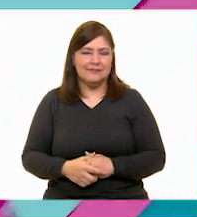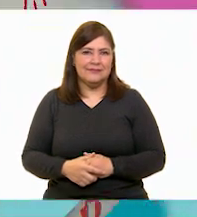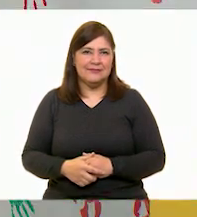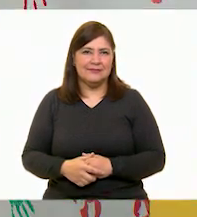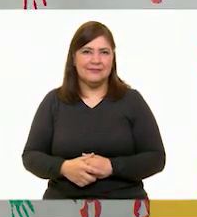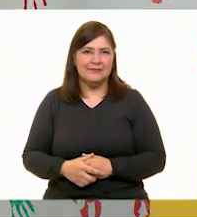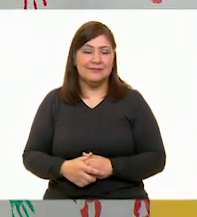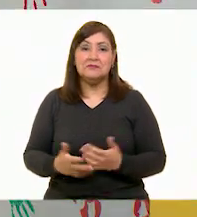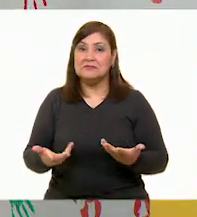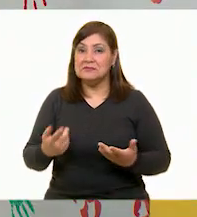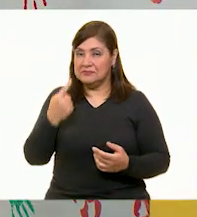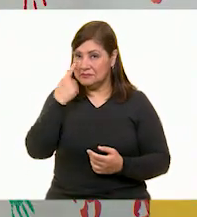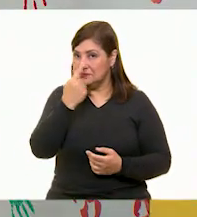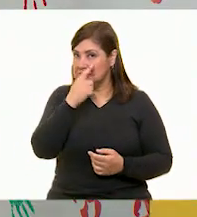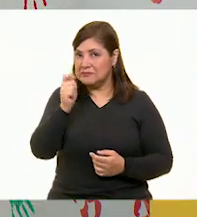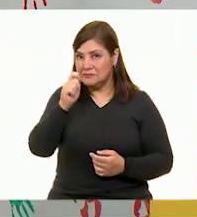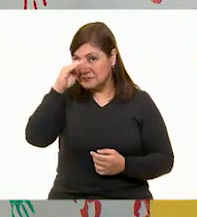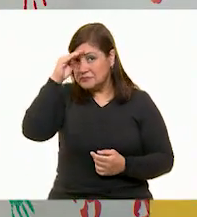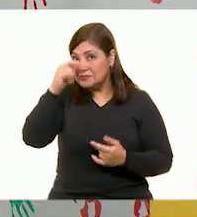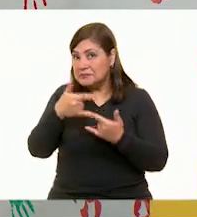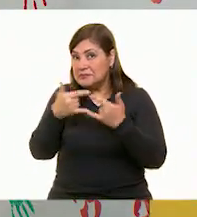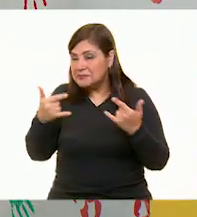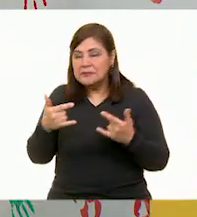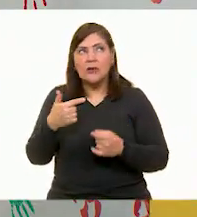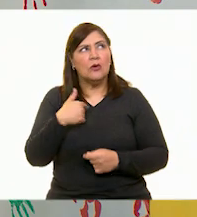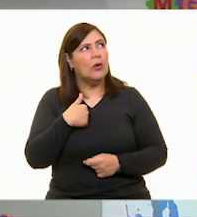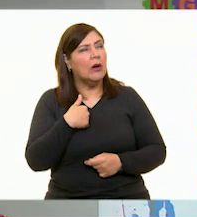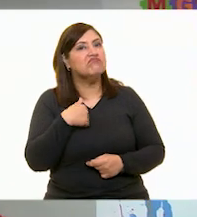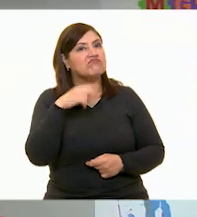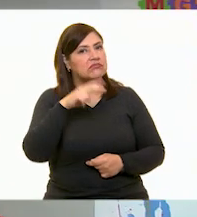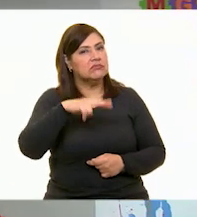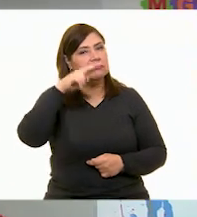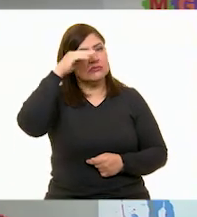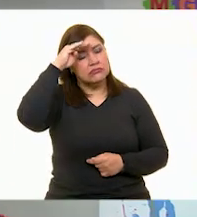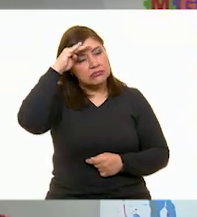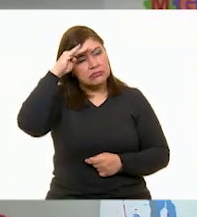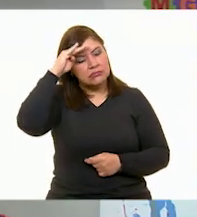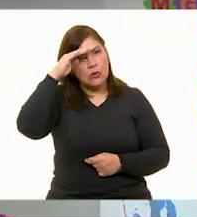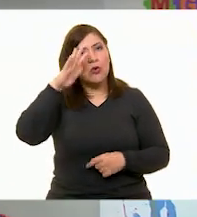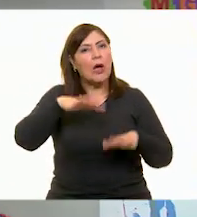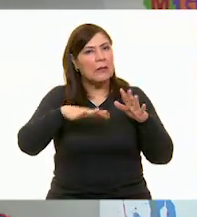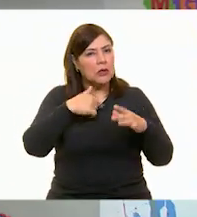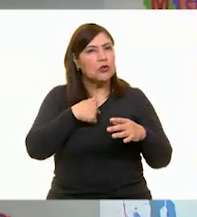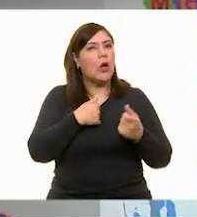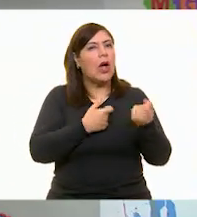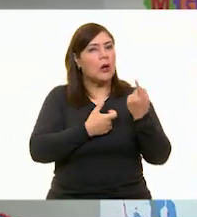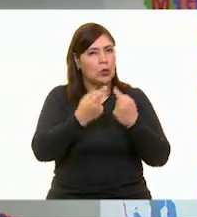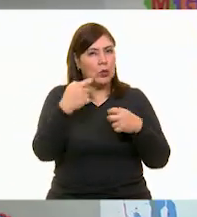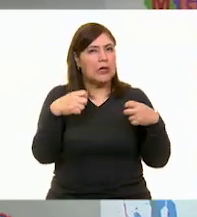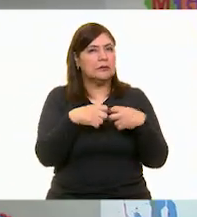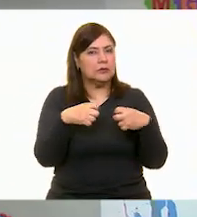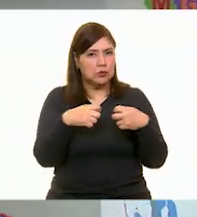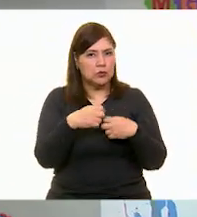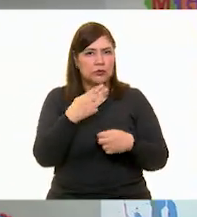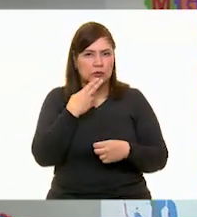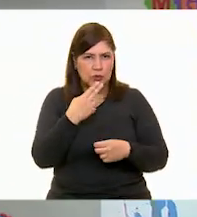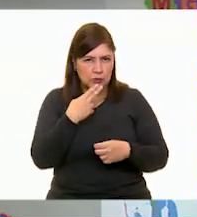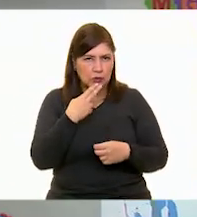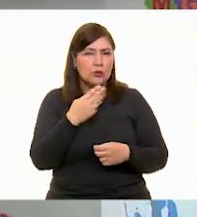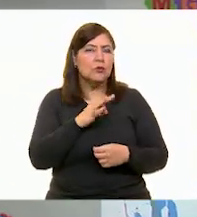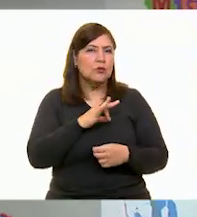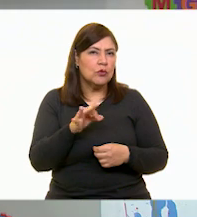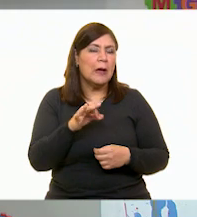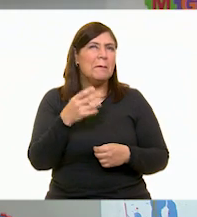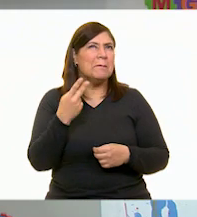bolsitas. ¿Qué les pareció el cuento? Pues me hizo pensar mucho. Yo aún uso bolsas de vez en cuando de plástico, pero